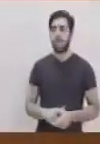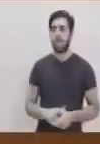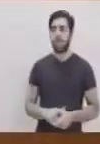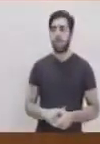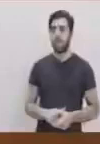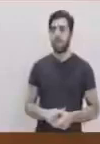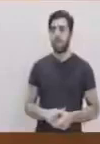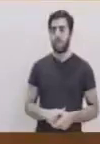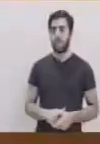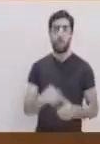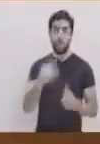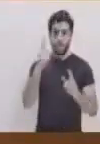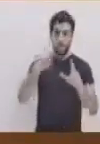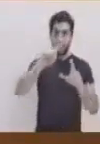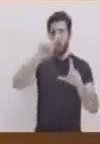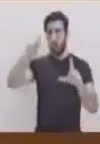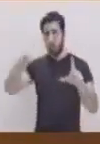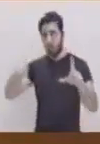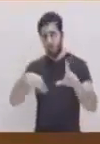Aquí.